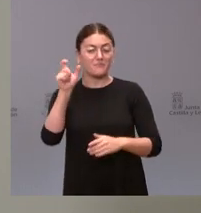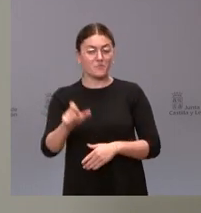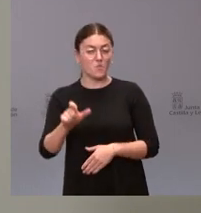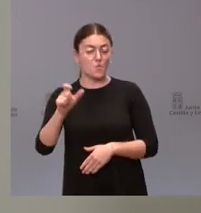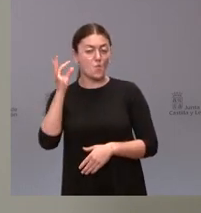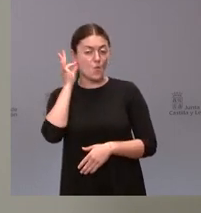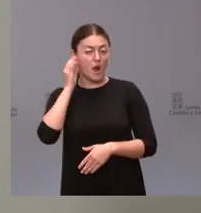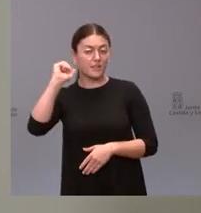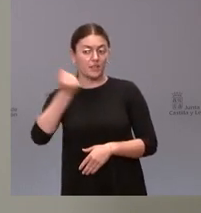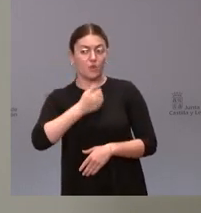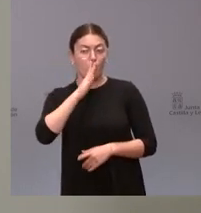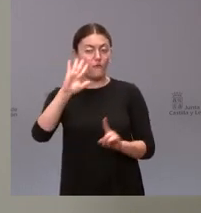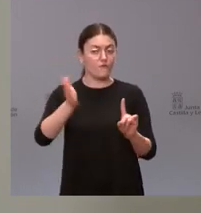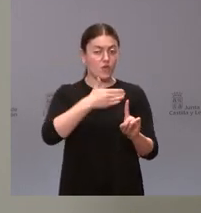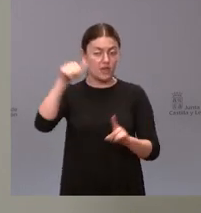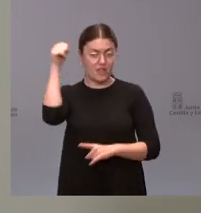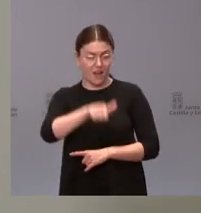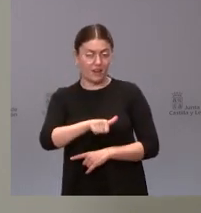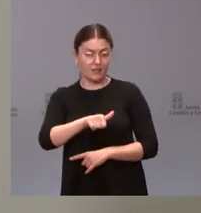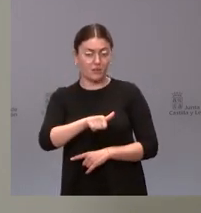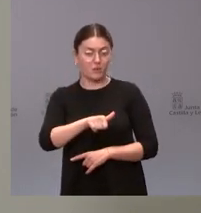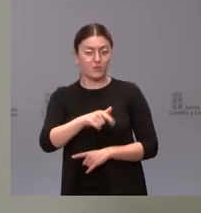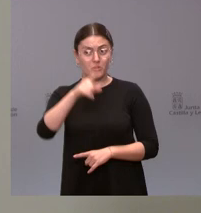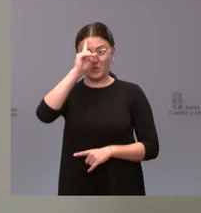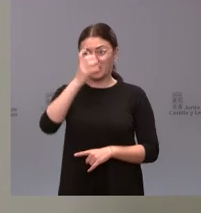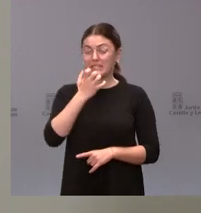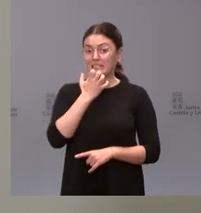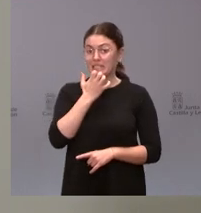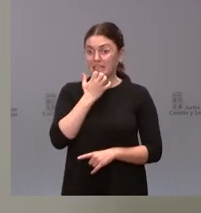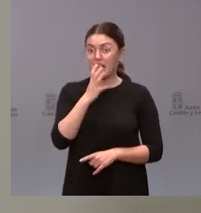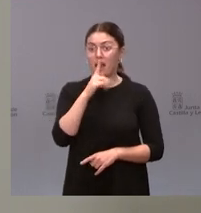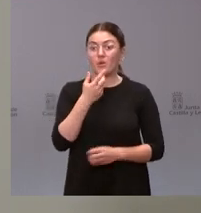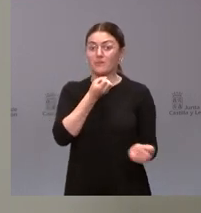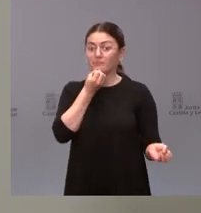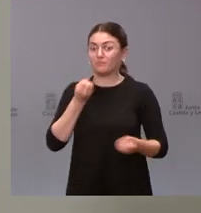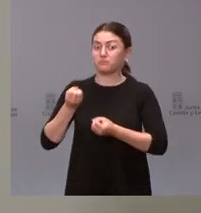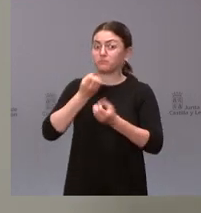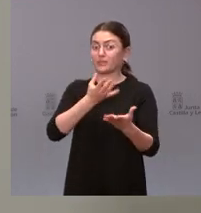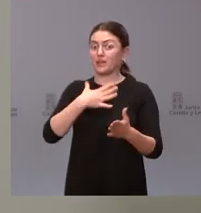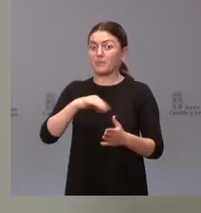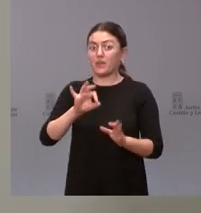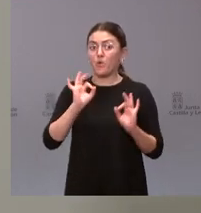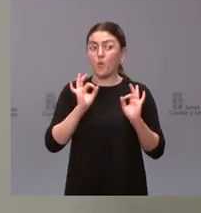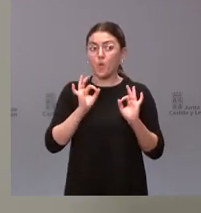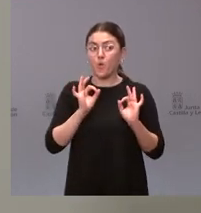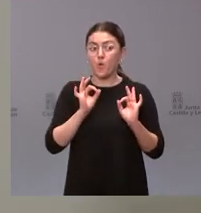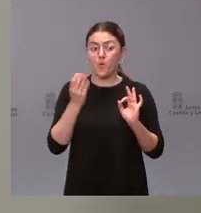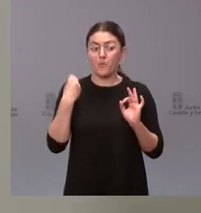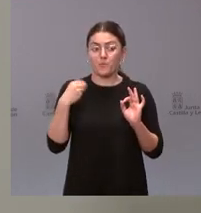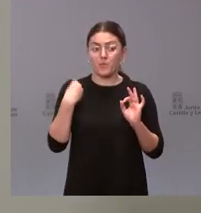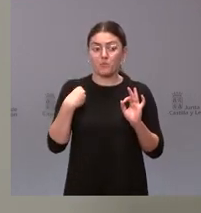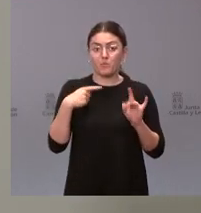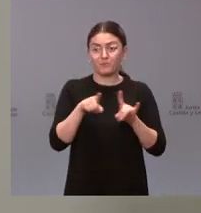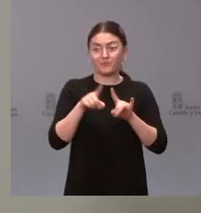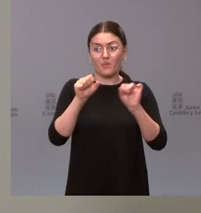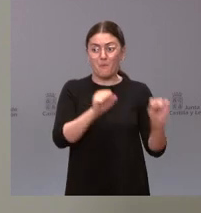violencia de género no sé si estoy en condiciones de dar esa información o forma parte de la protección de